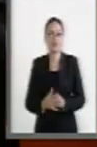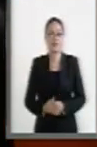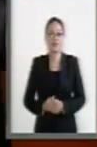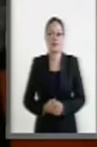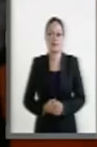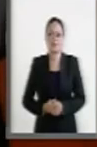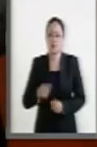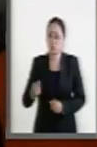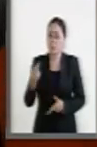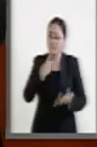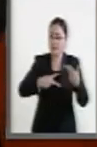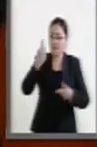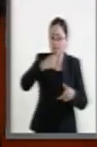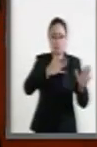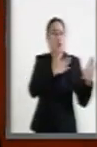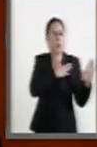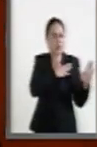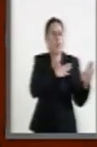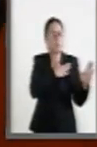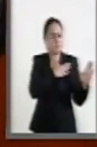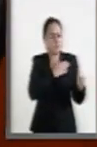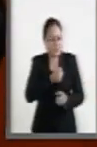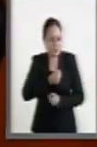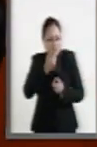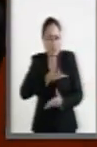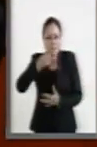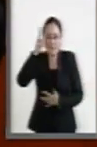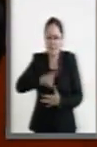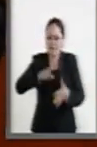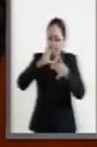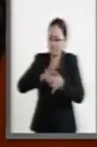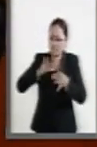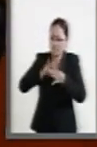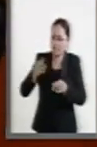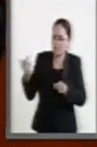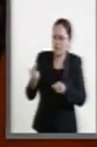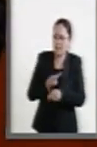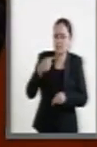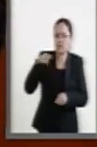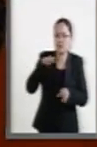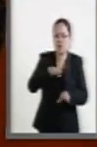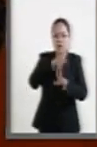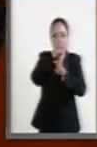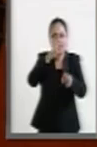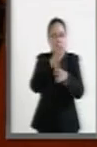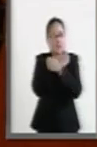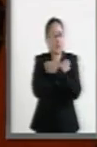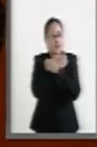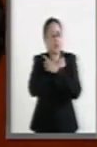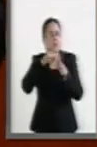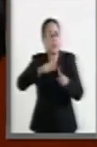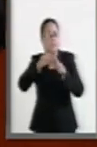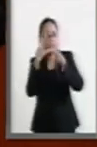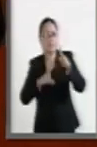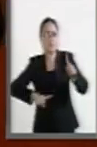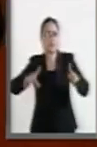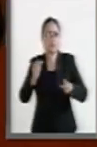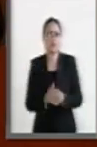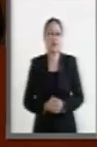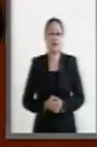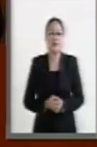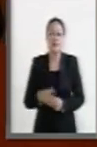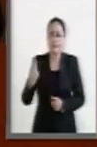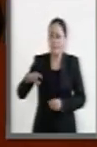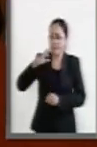usted bajo protesta de decir verdad a rendir cuentas de la gestión al frente de la política educativa nacional. La